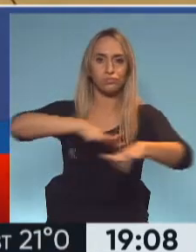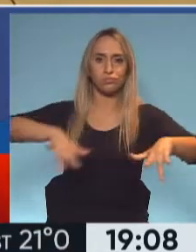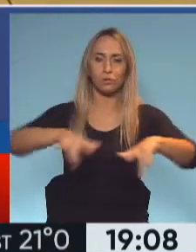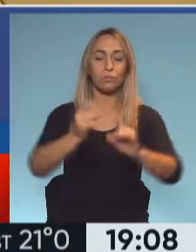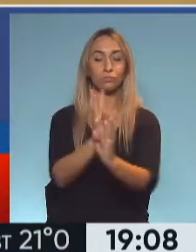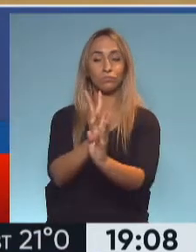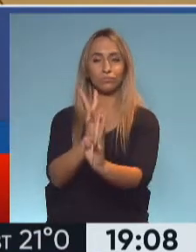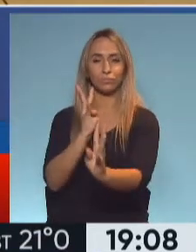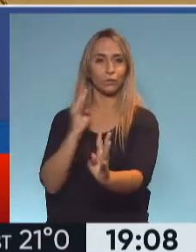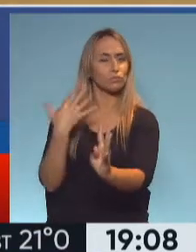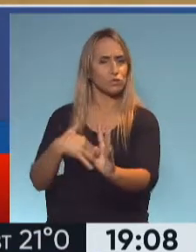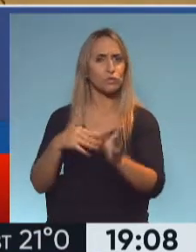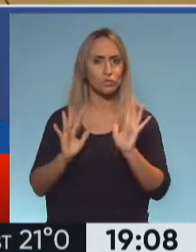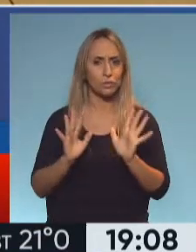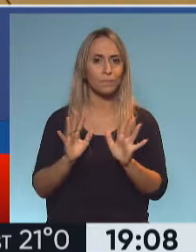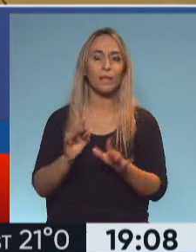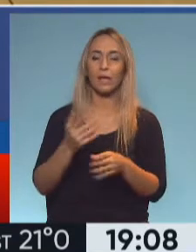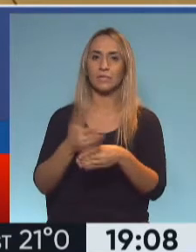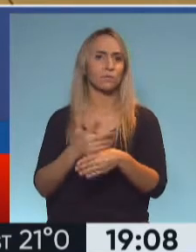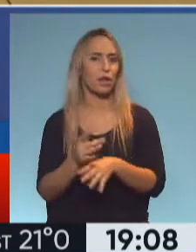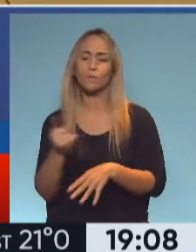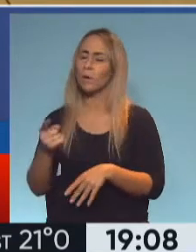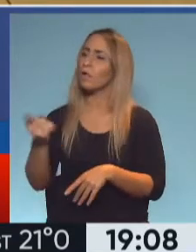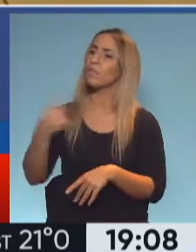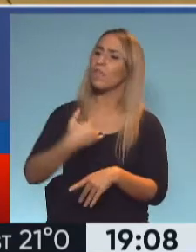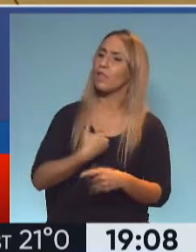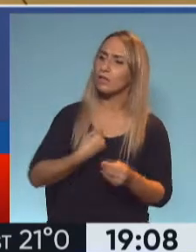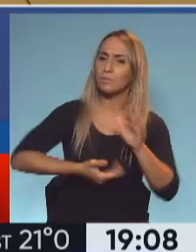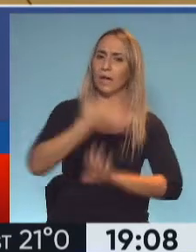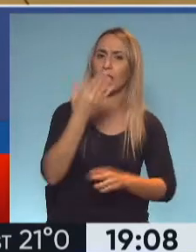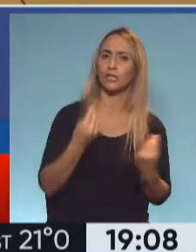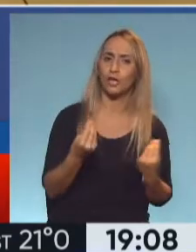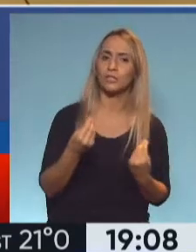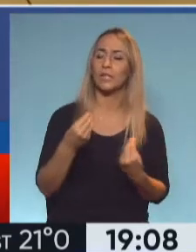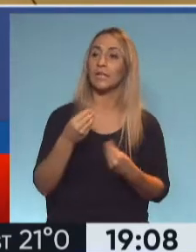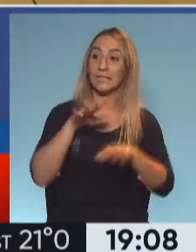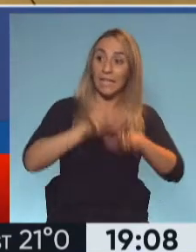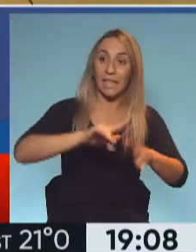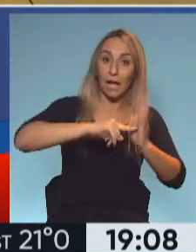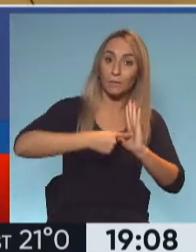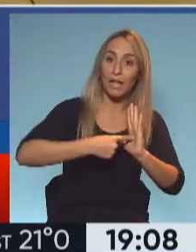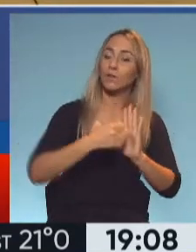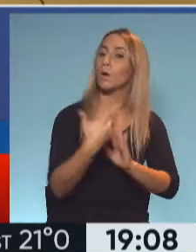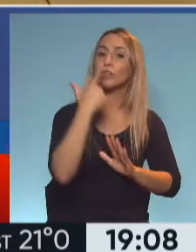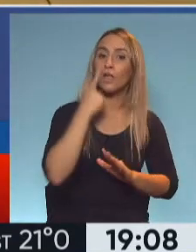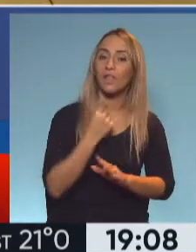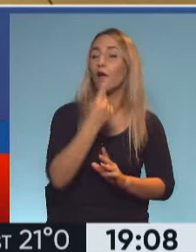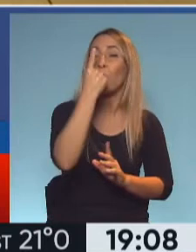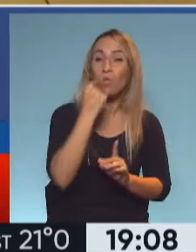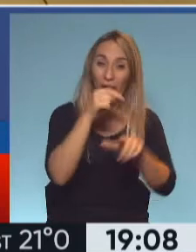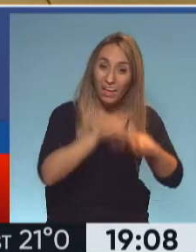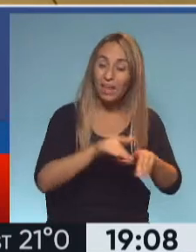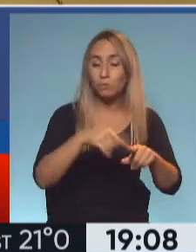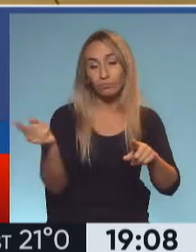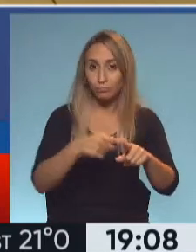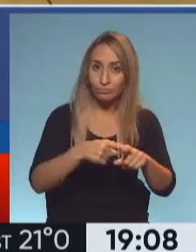discriminación que se hace. ver, ¿de dónde venís? ¿Para dónde vas? ¿Cuánto tiempo vas a estar en Cava? Si vas a estar el día, no te hisopan. Si